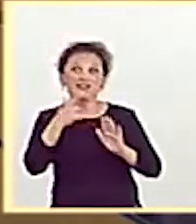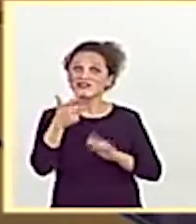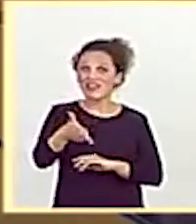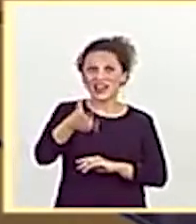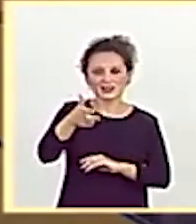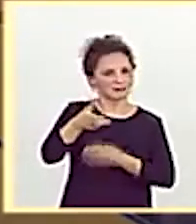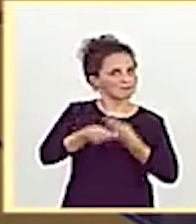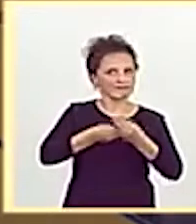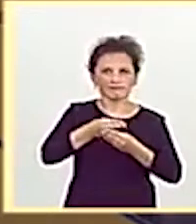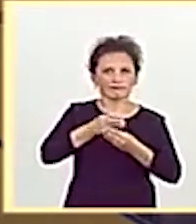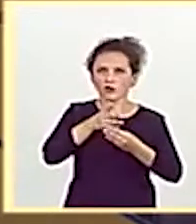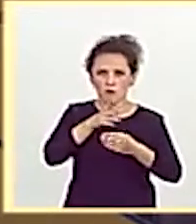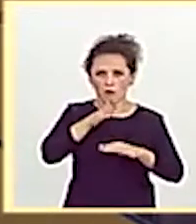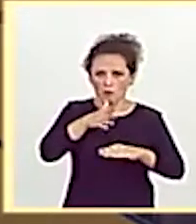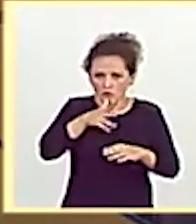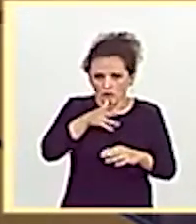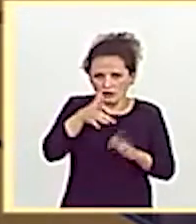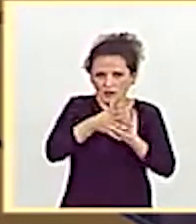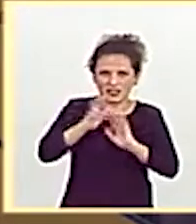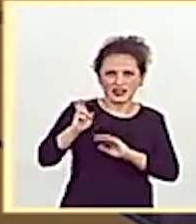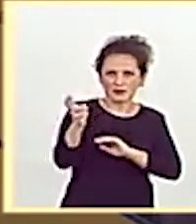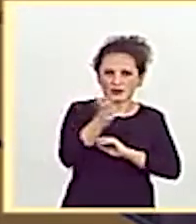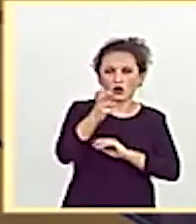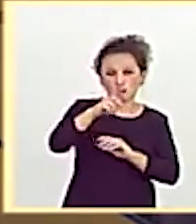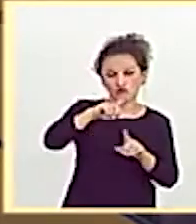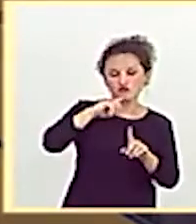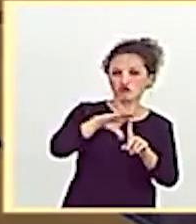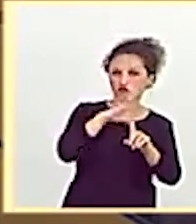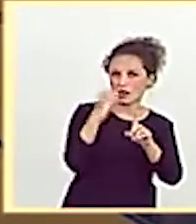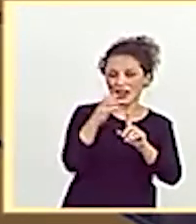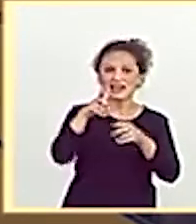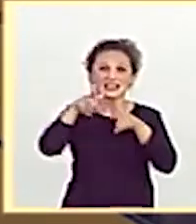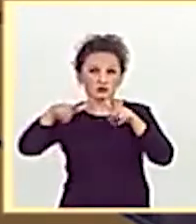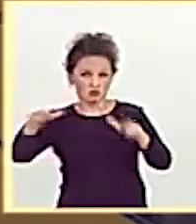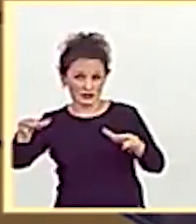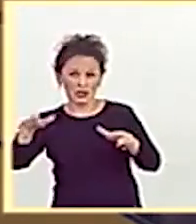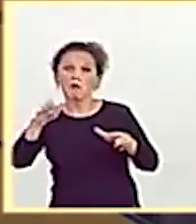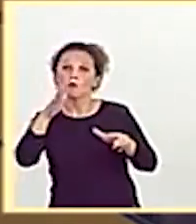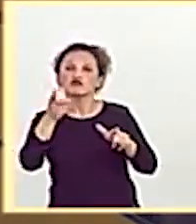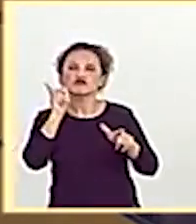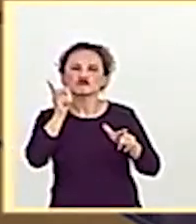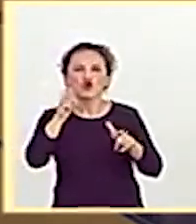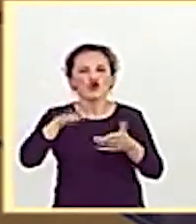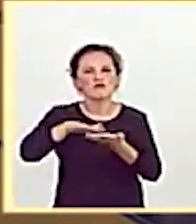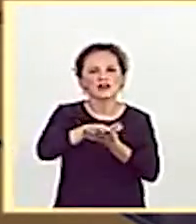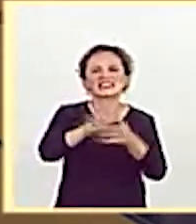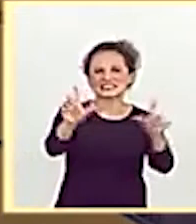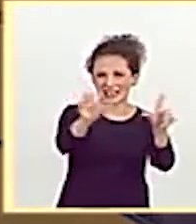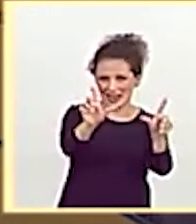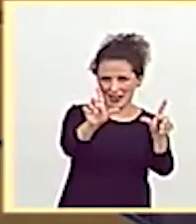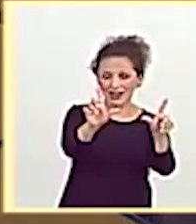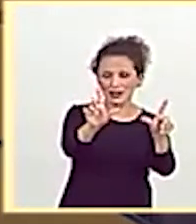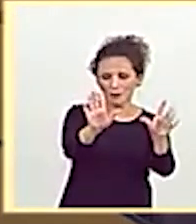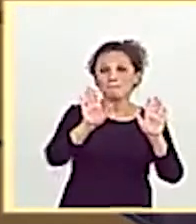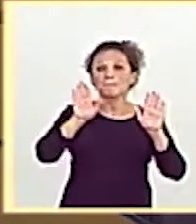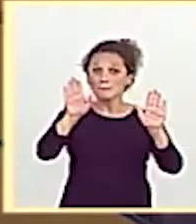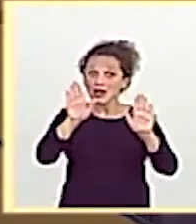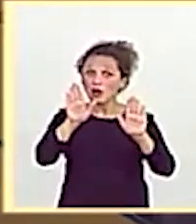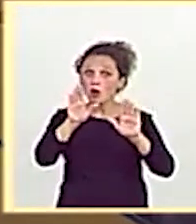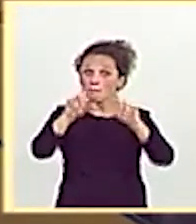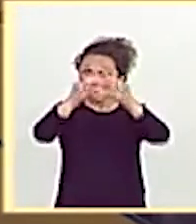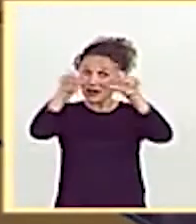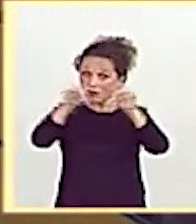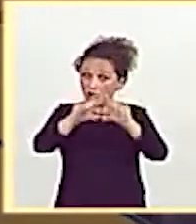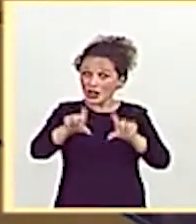a la diversidad cultural y lingüística, ya que la obligación solo afecta a las televisiones. Y no solo esto, el párrafo tercero del